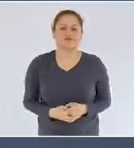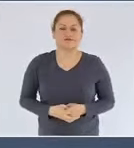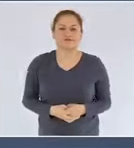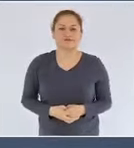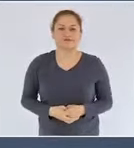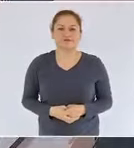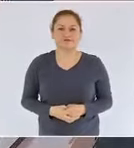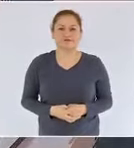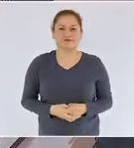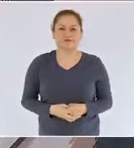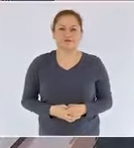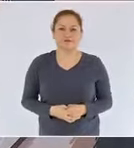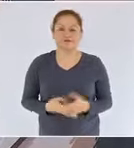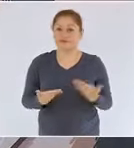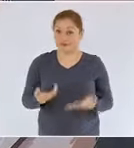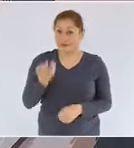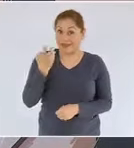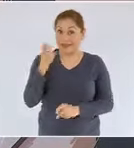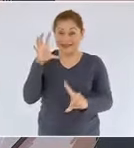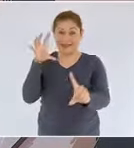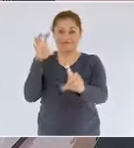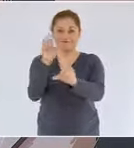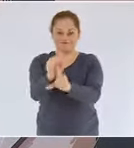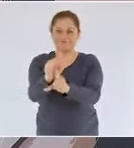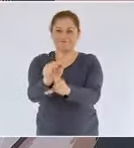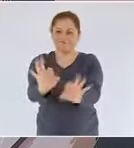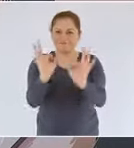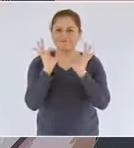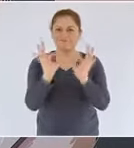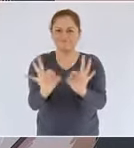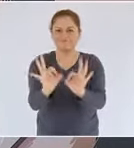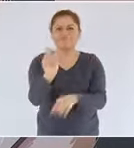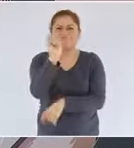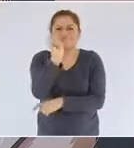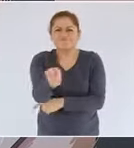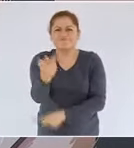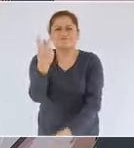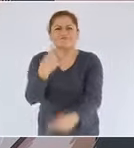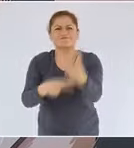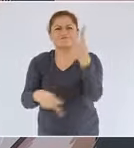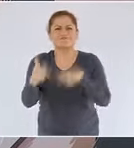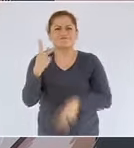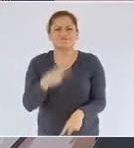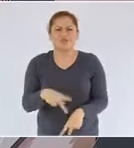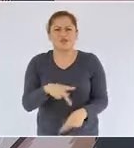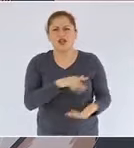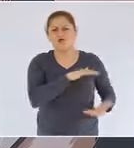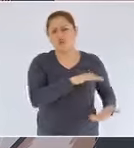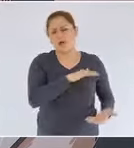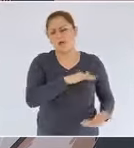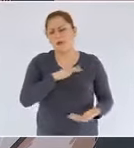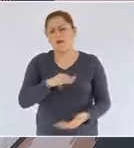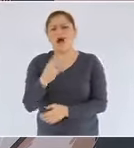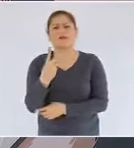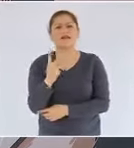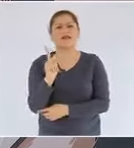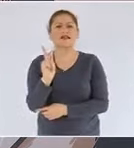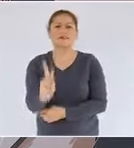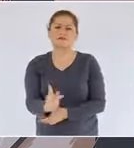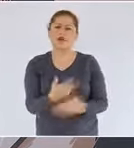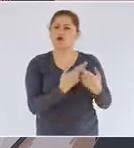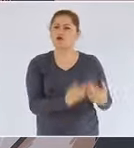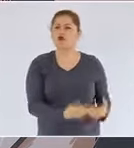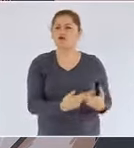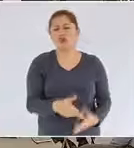Este éxito exploratorio se traduce en una incorporación de reservas 3P por cuatro mil